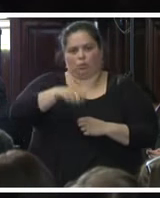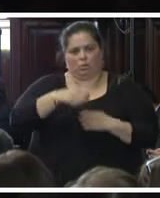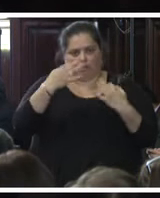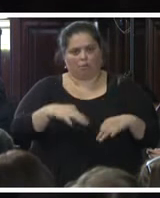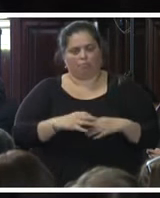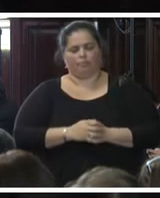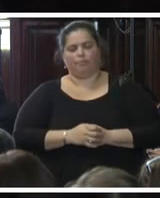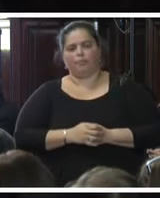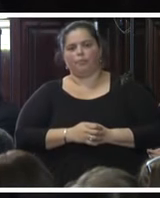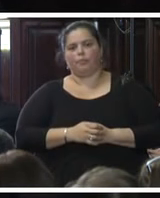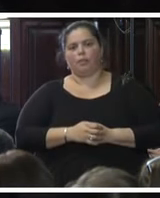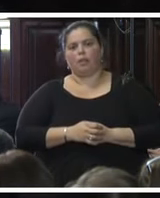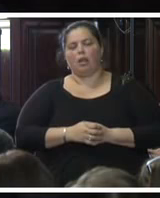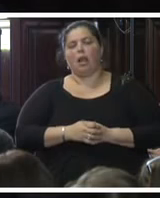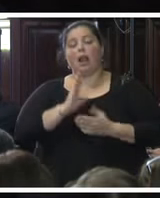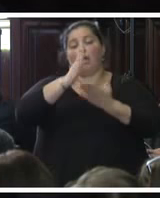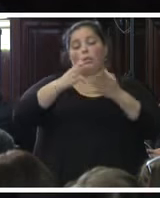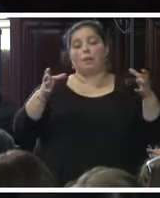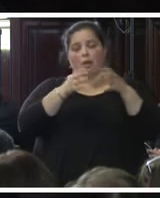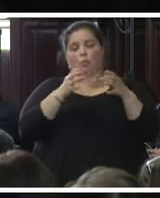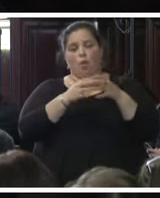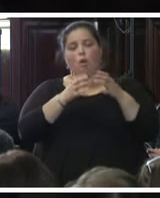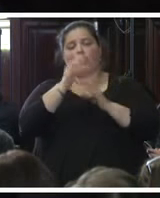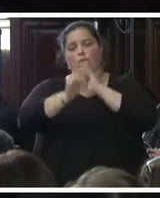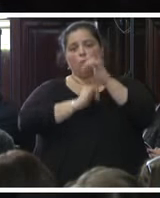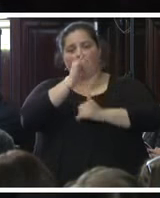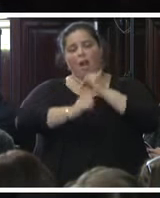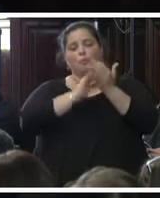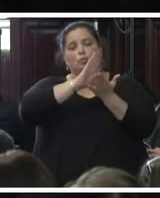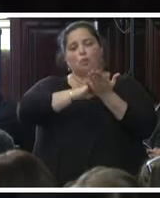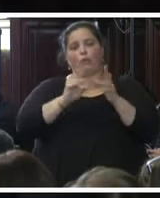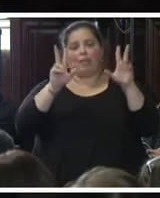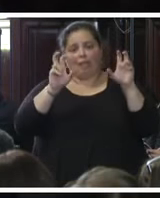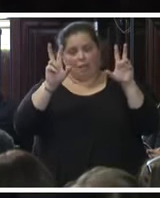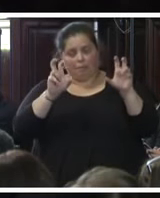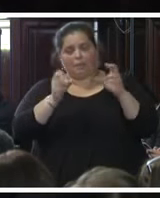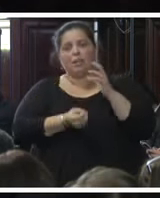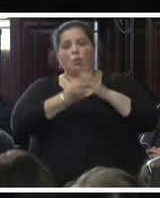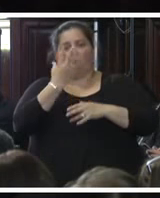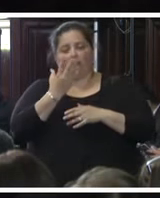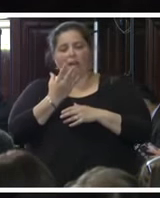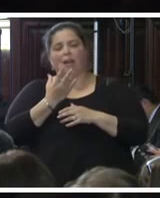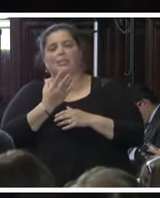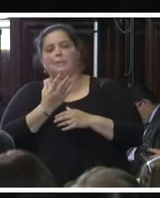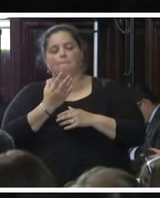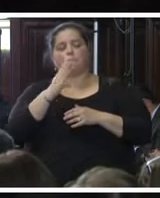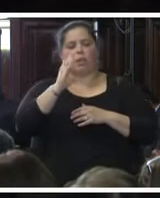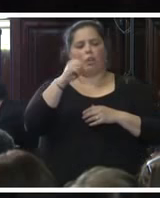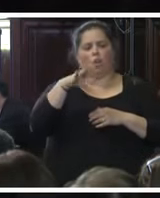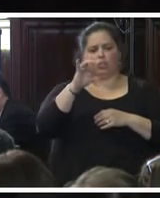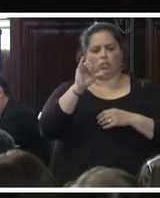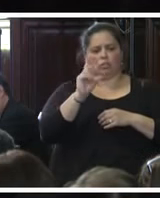En la última reunión informamos sobre el tema de nuevas consignaciones que se había procedido